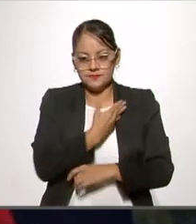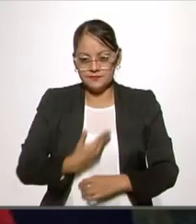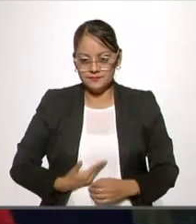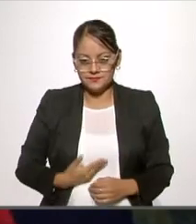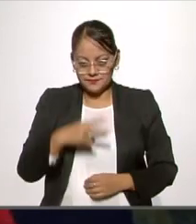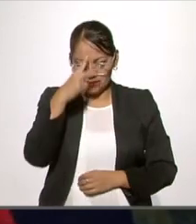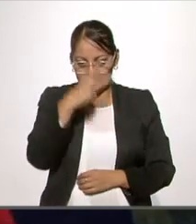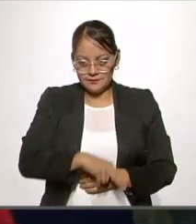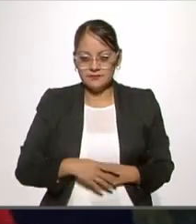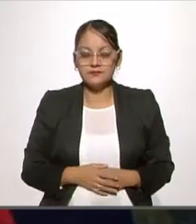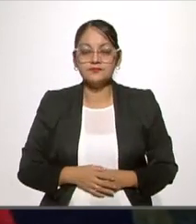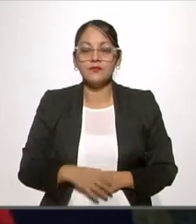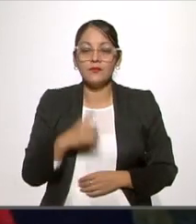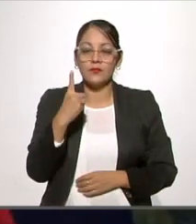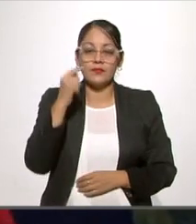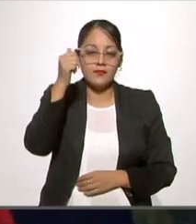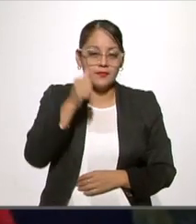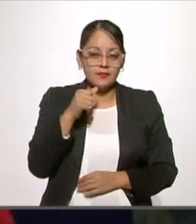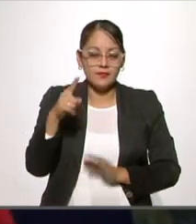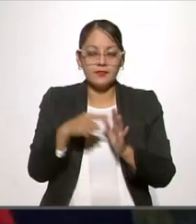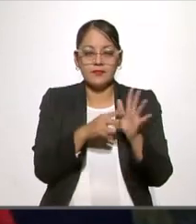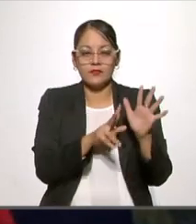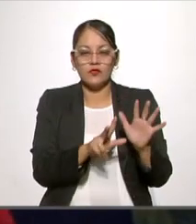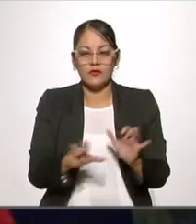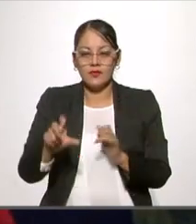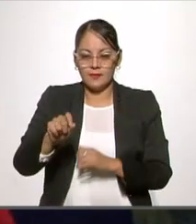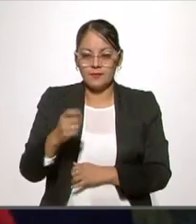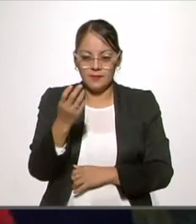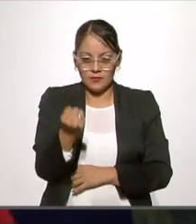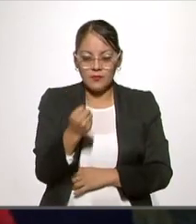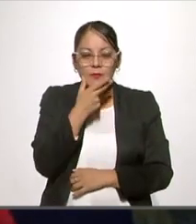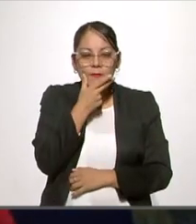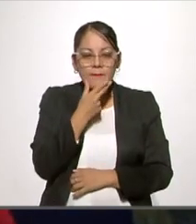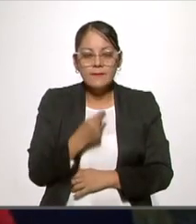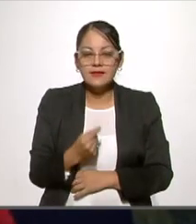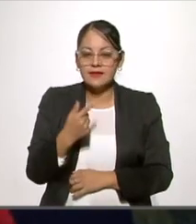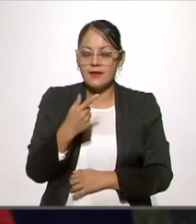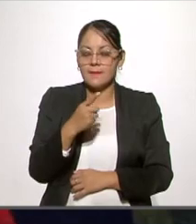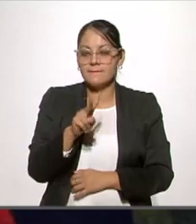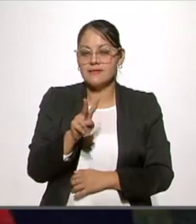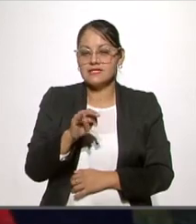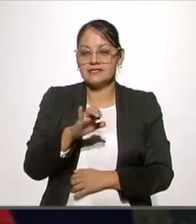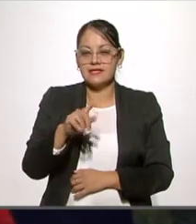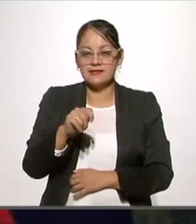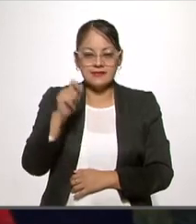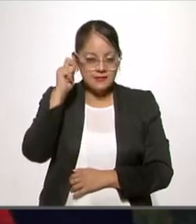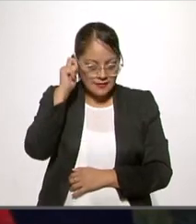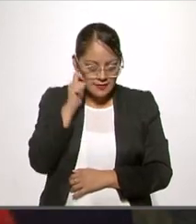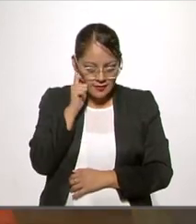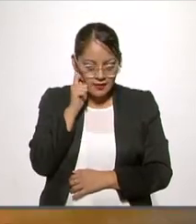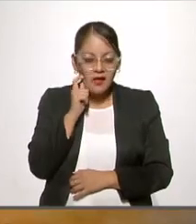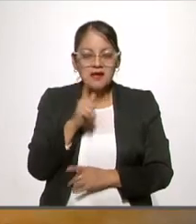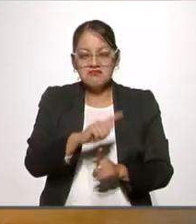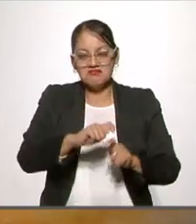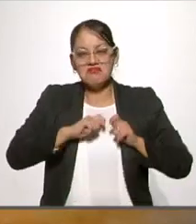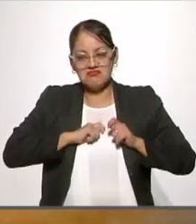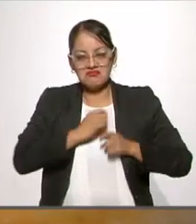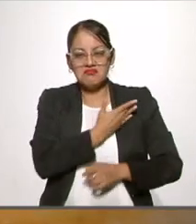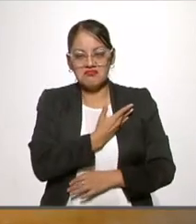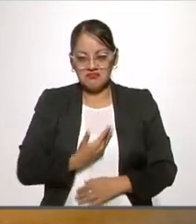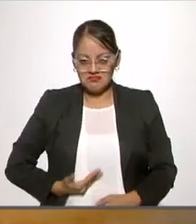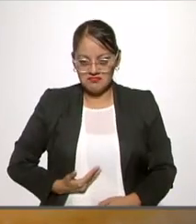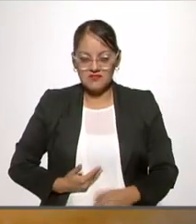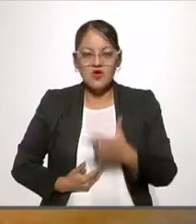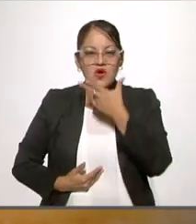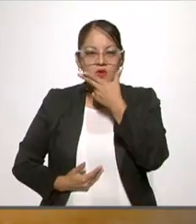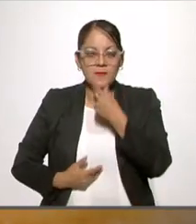El 1 de abril de 1829, Vicente Guerrero tomó posesión como presidente de México. Vicente